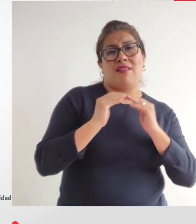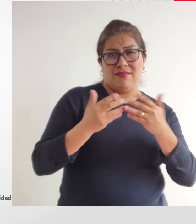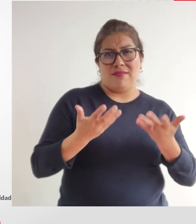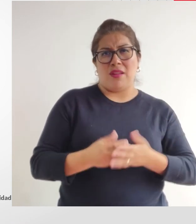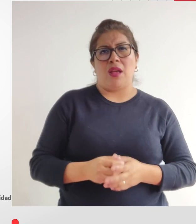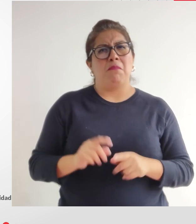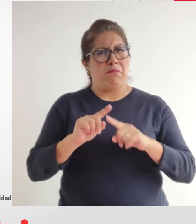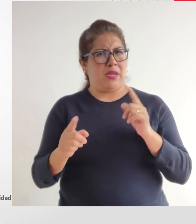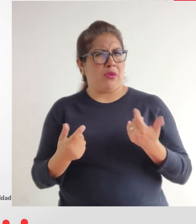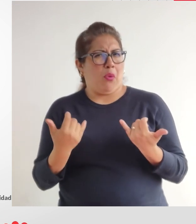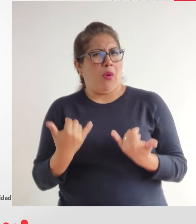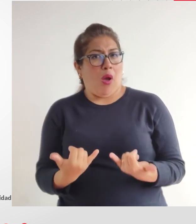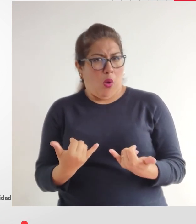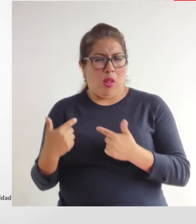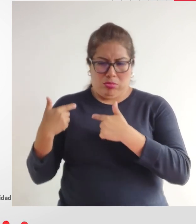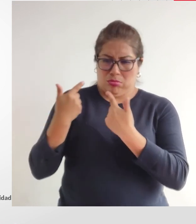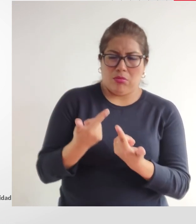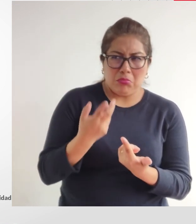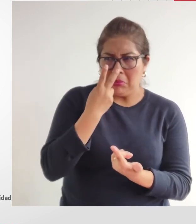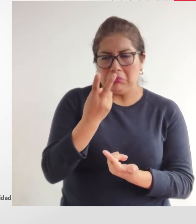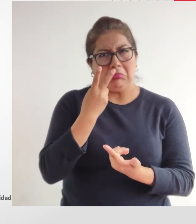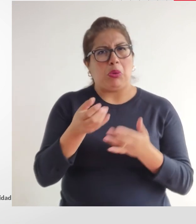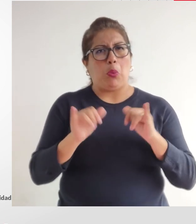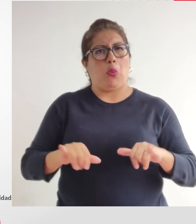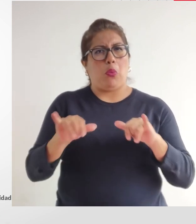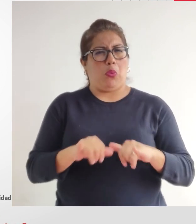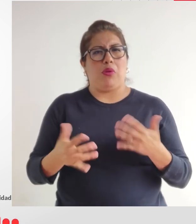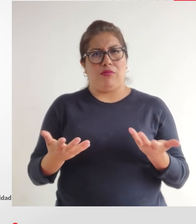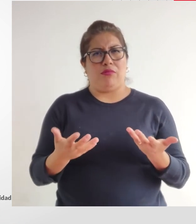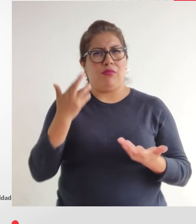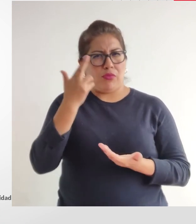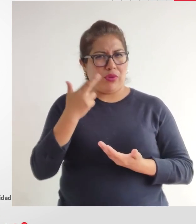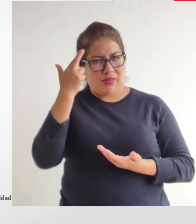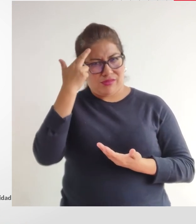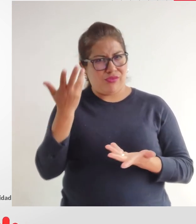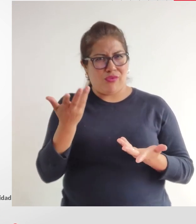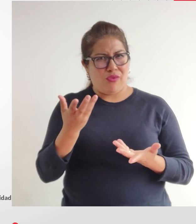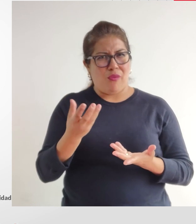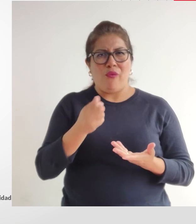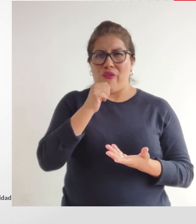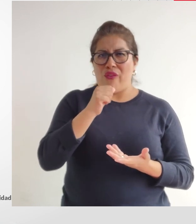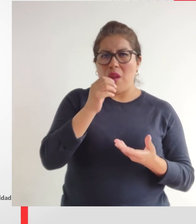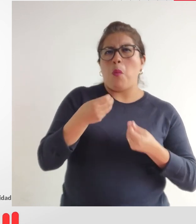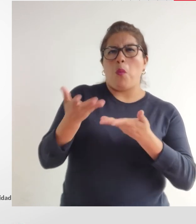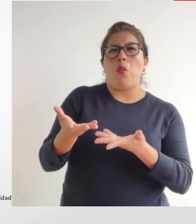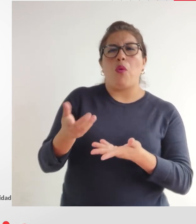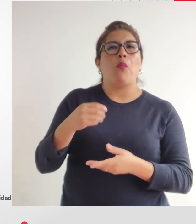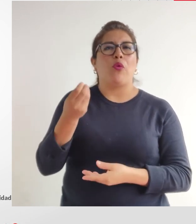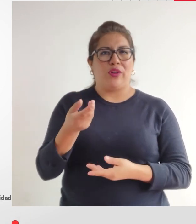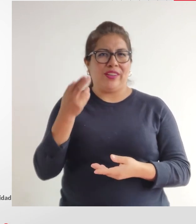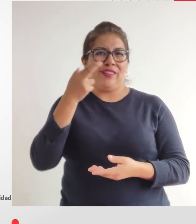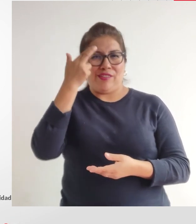por qué hasta el día de hoy no se materializa justamente por eso porque no somos